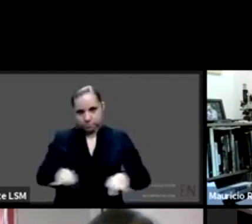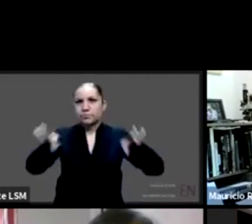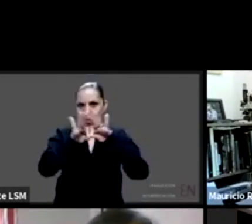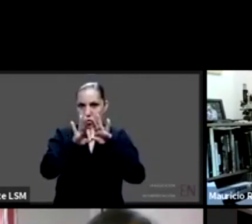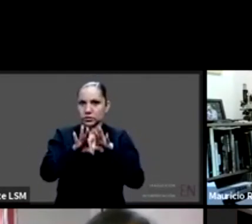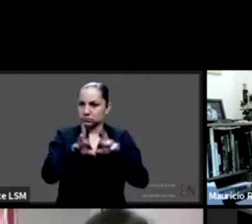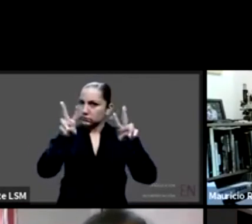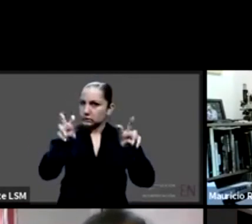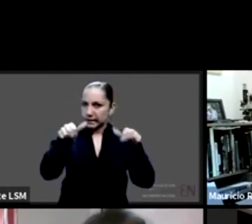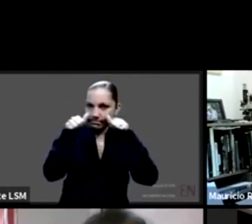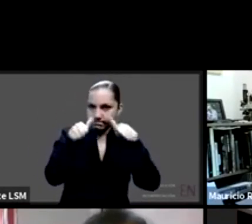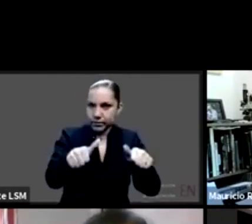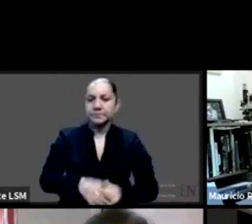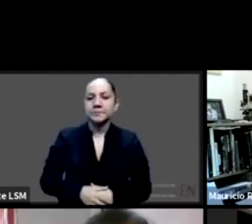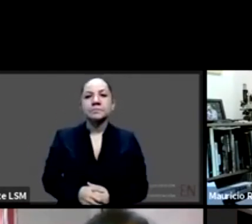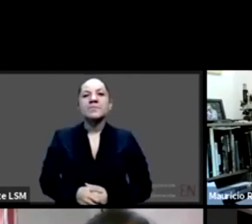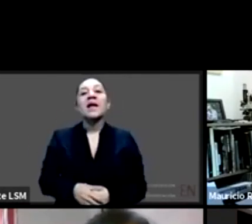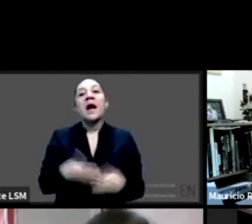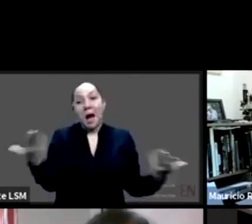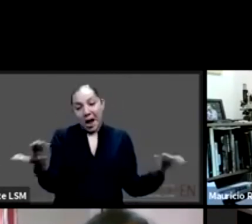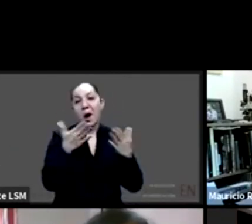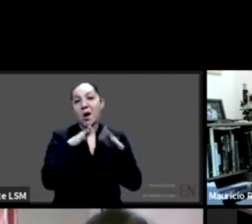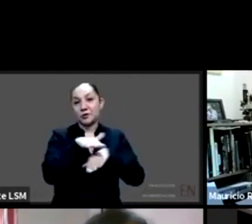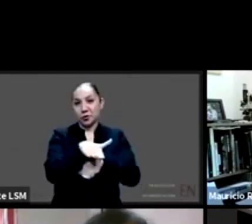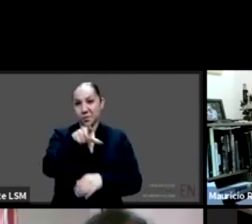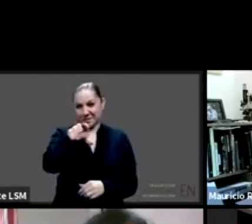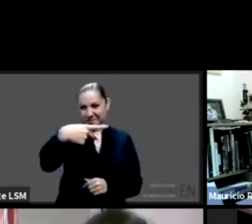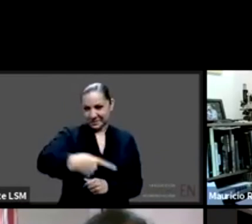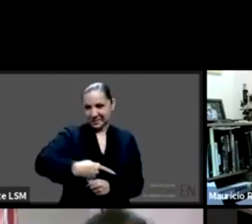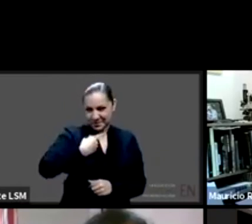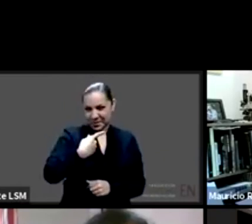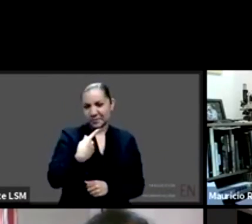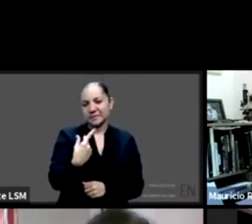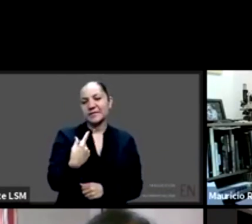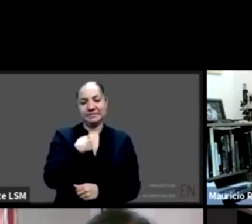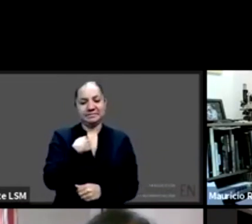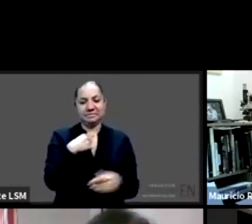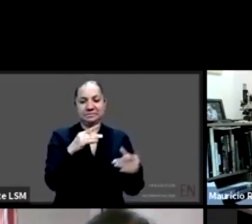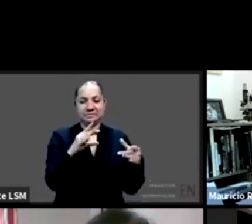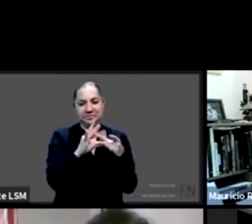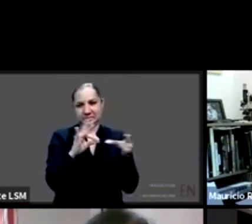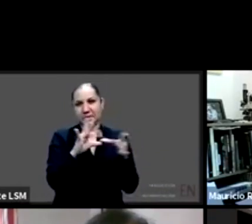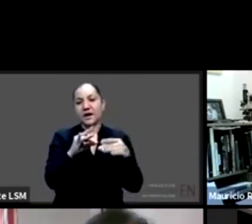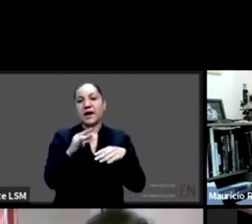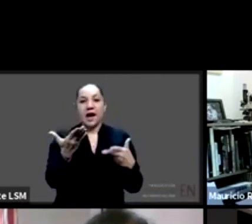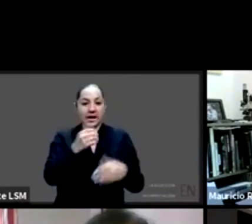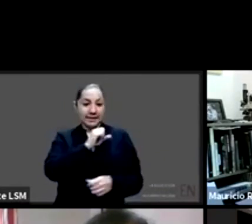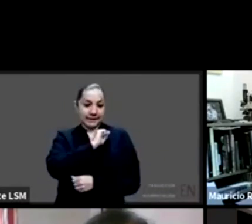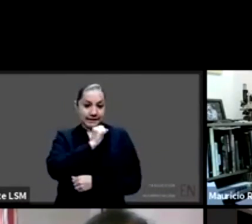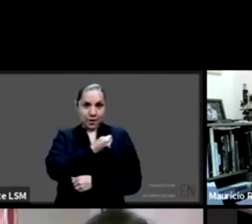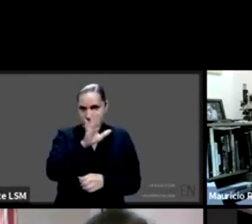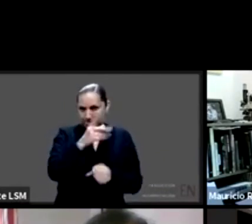ya sobre la pregunta las consecuencias en salud física me voy a empezar con la salud física